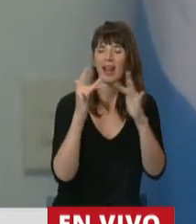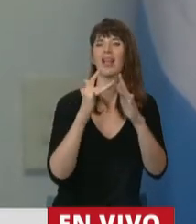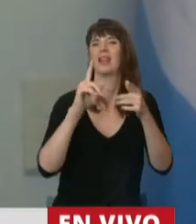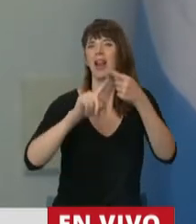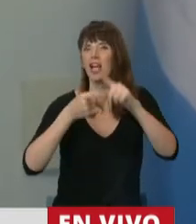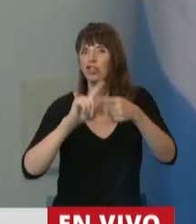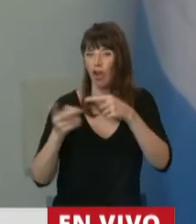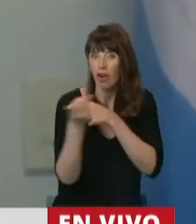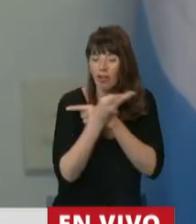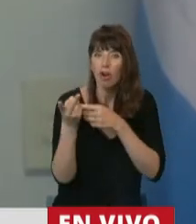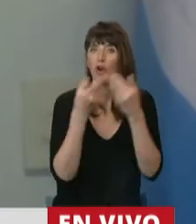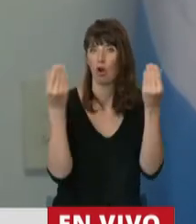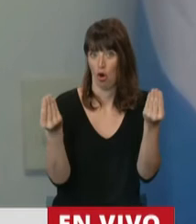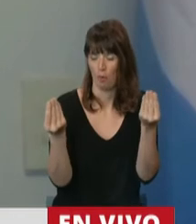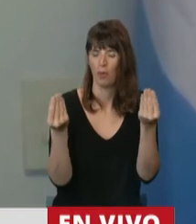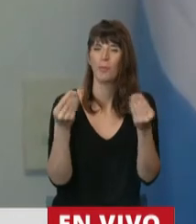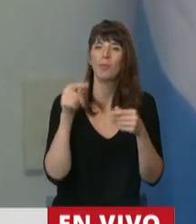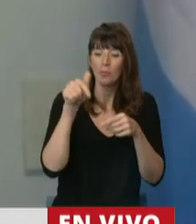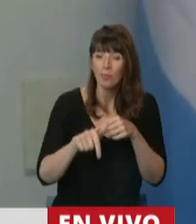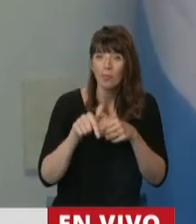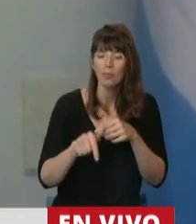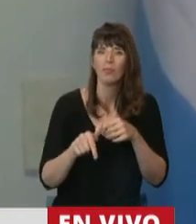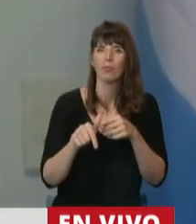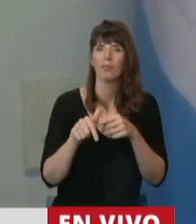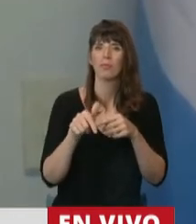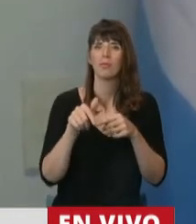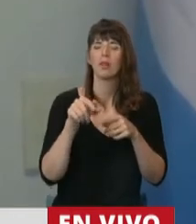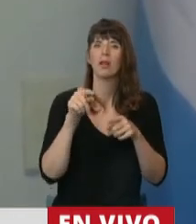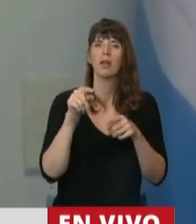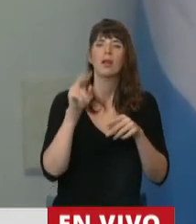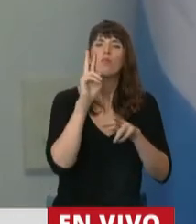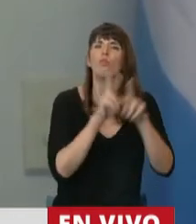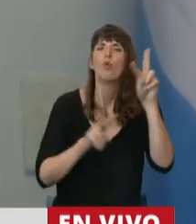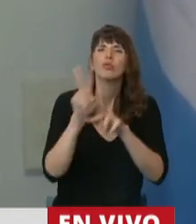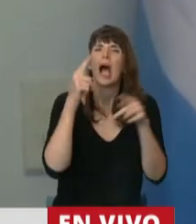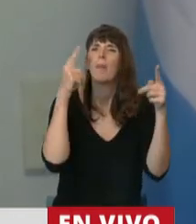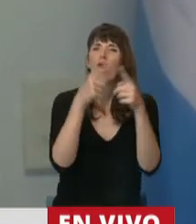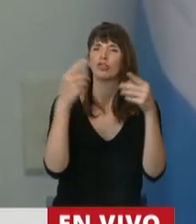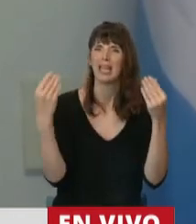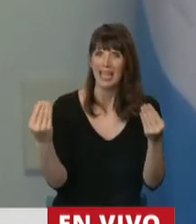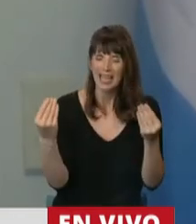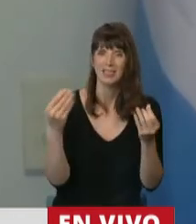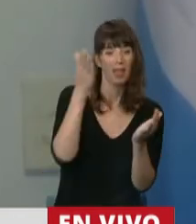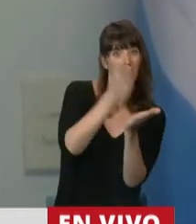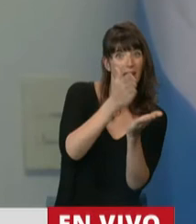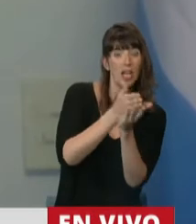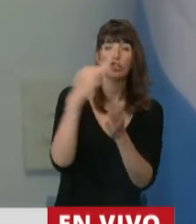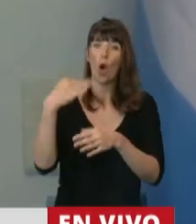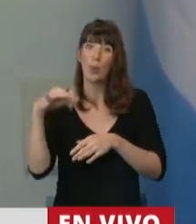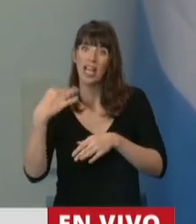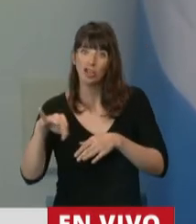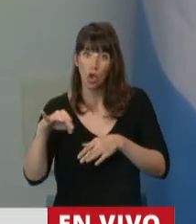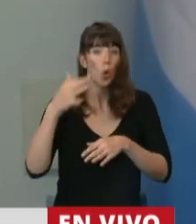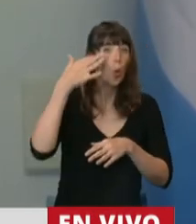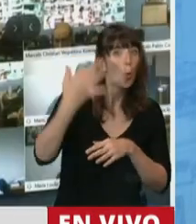que acá principalmente lo que estamos logrando es que no existan diferencias en cuanto a derechos y obligaciones entre los que